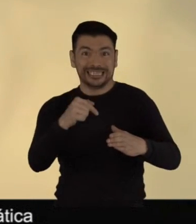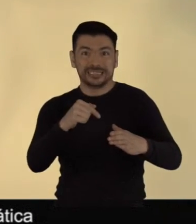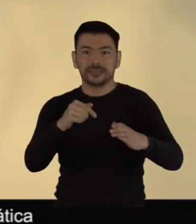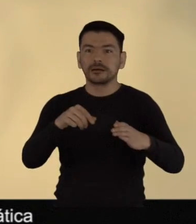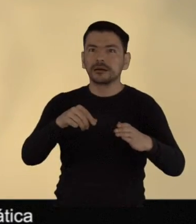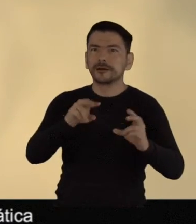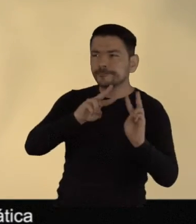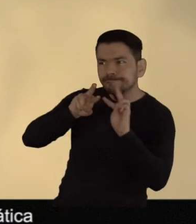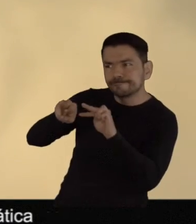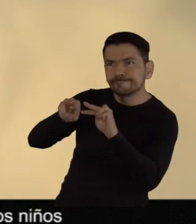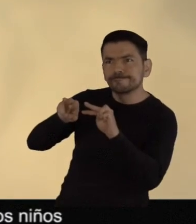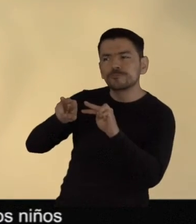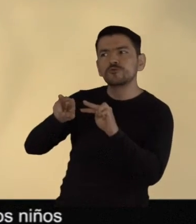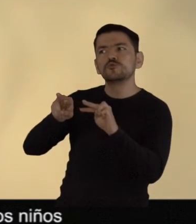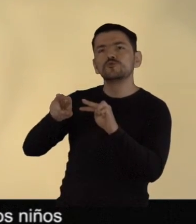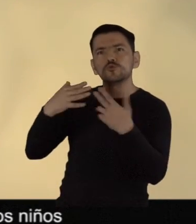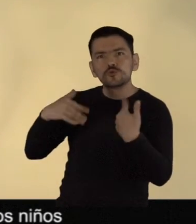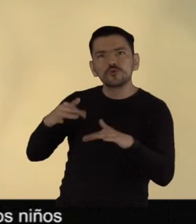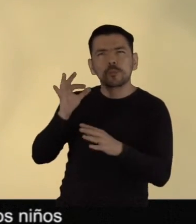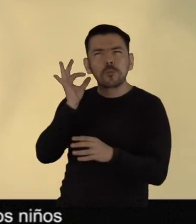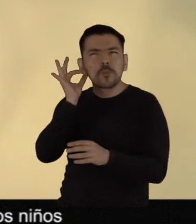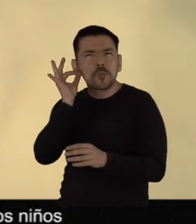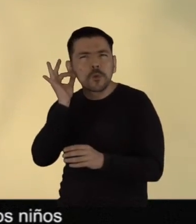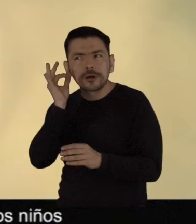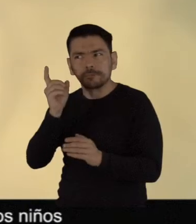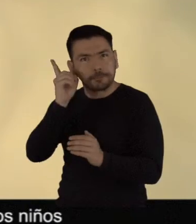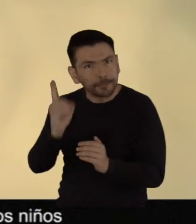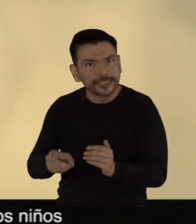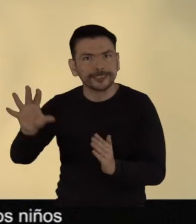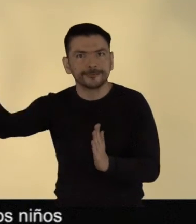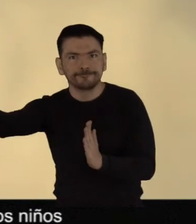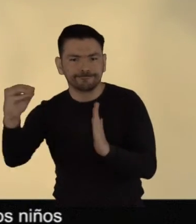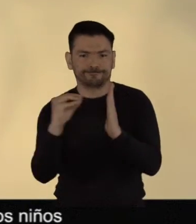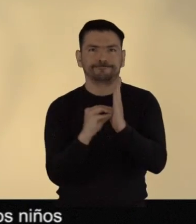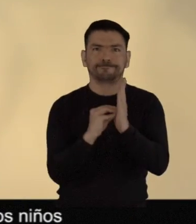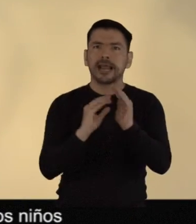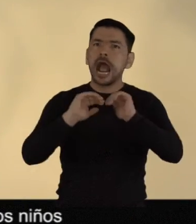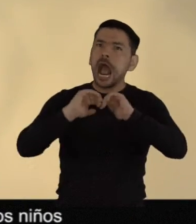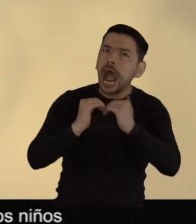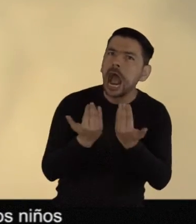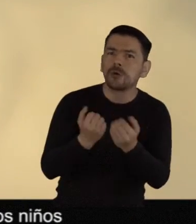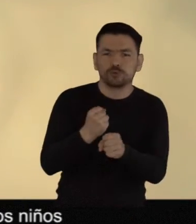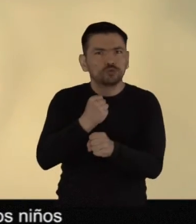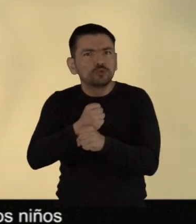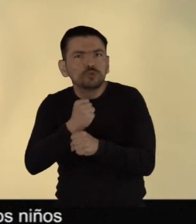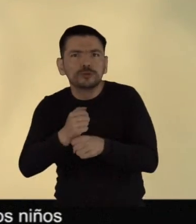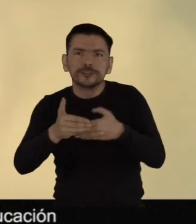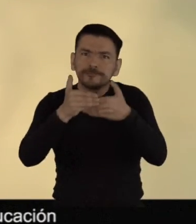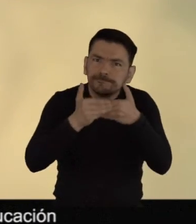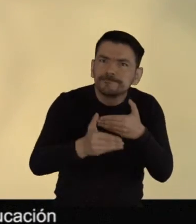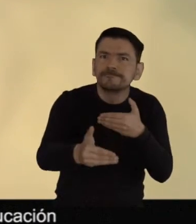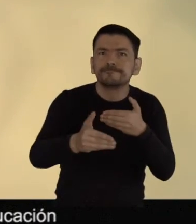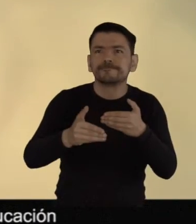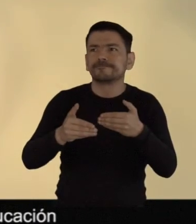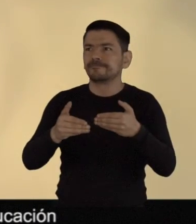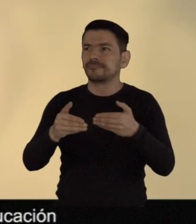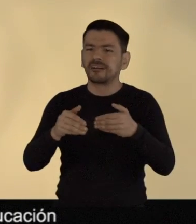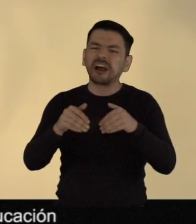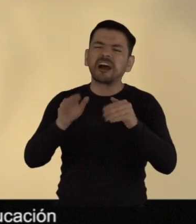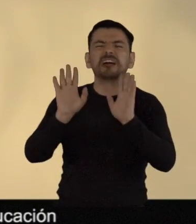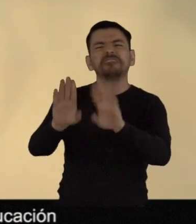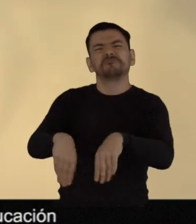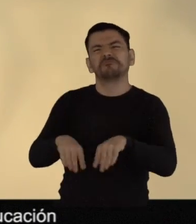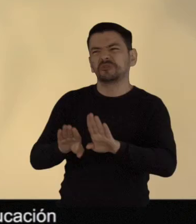de las mujeres indígenas, a la situación de abandono de muchos niños y muchas niñas en sus comunidades, a la